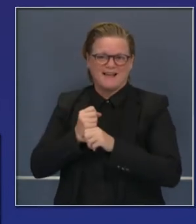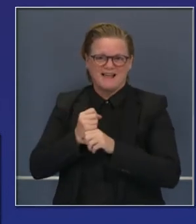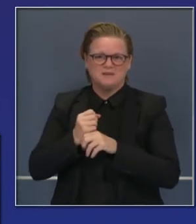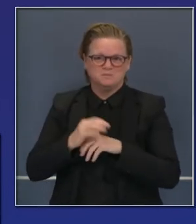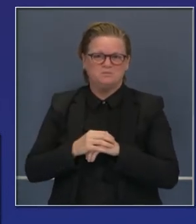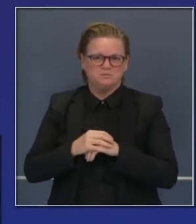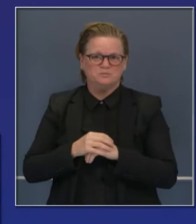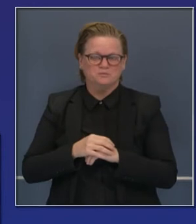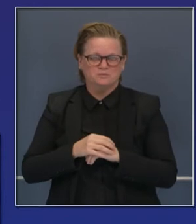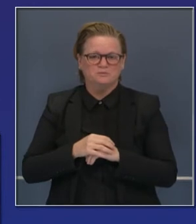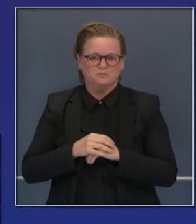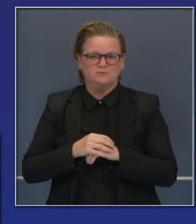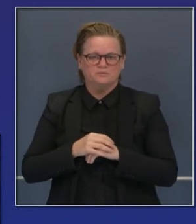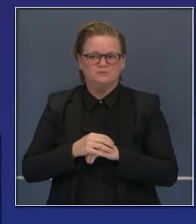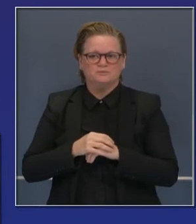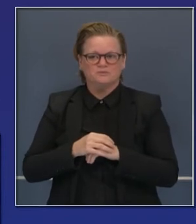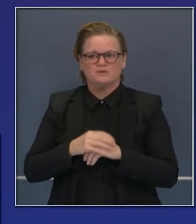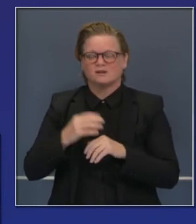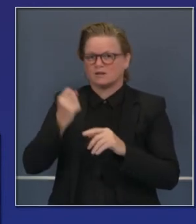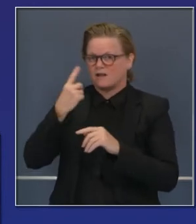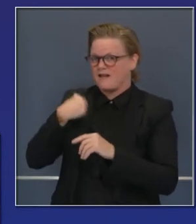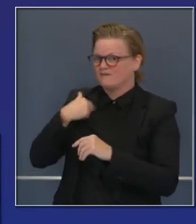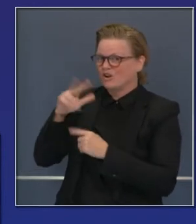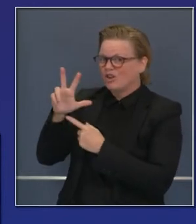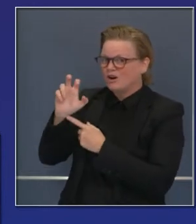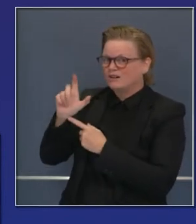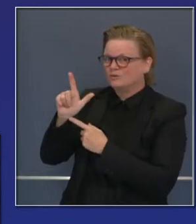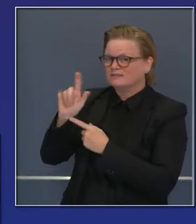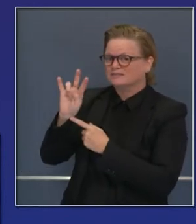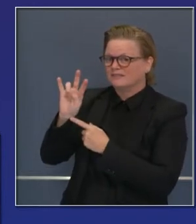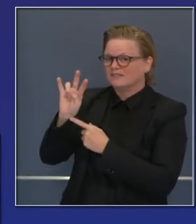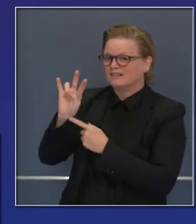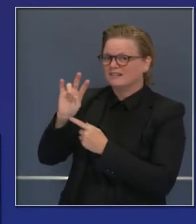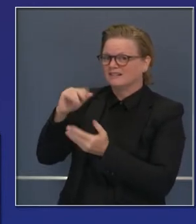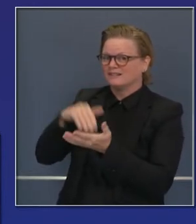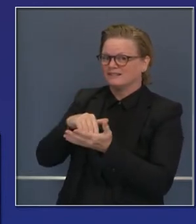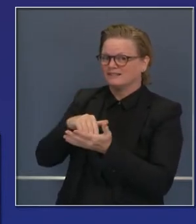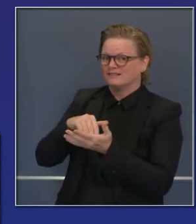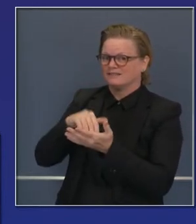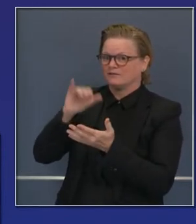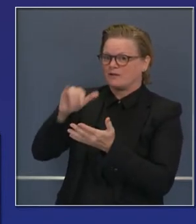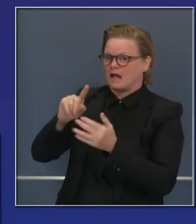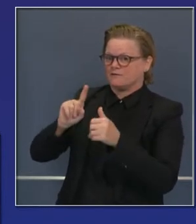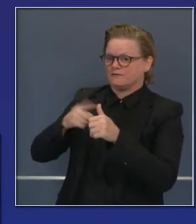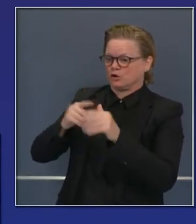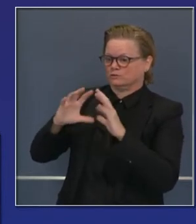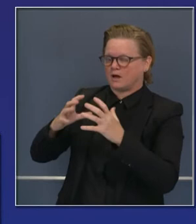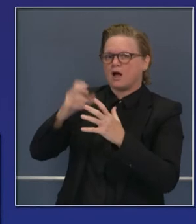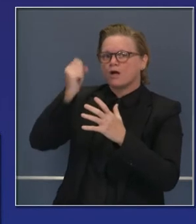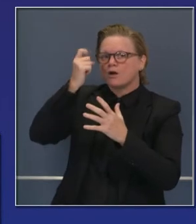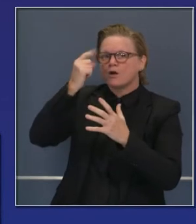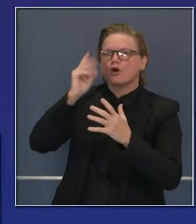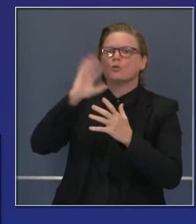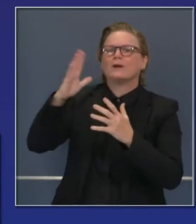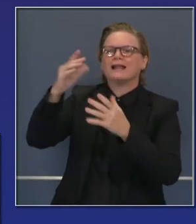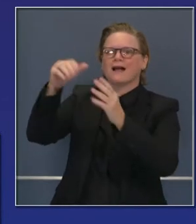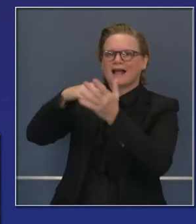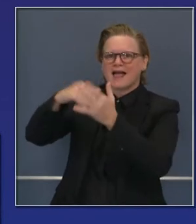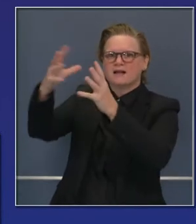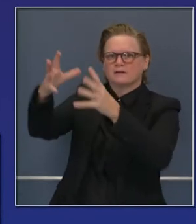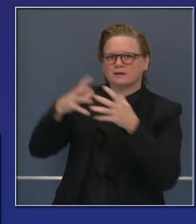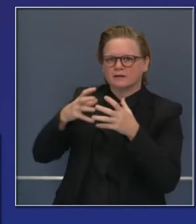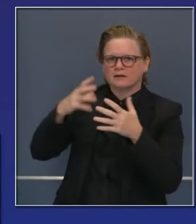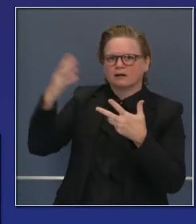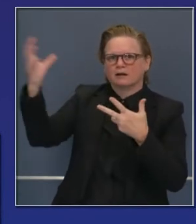sobre ese plan. Pero estamos trabajando con esas 327,000 primeras vacunas que